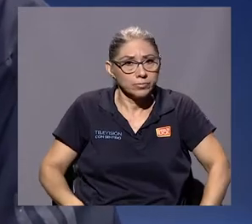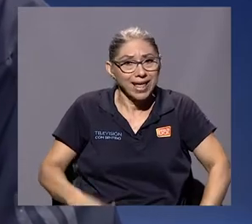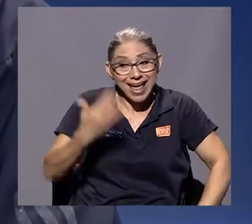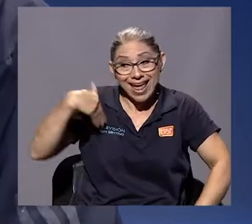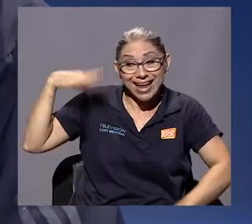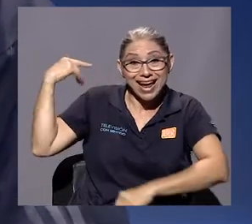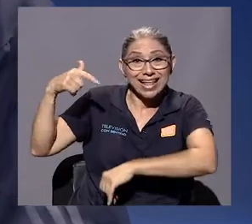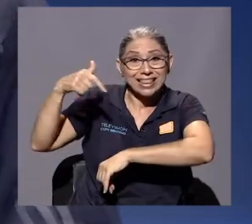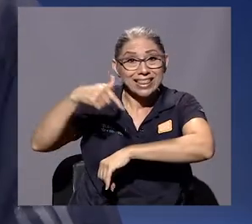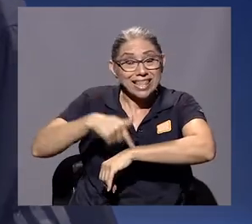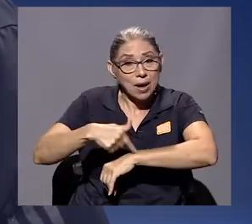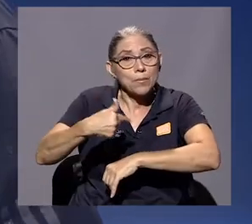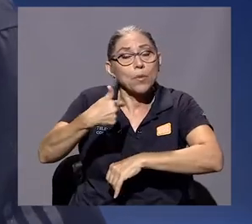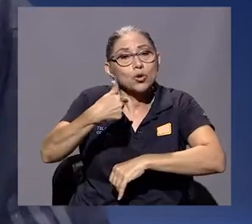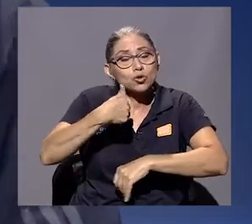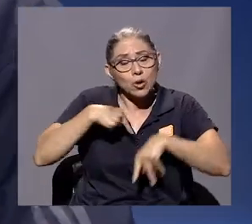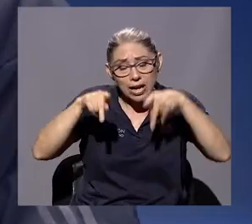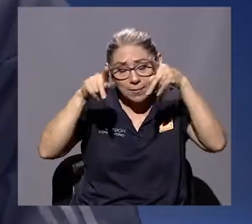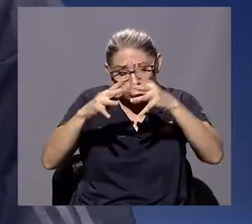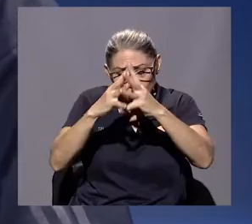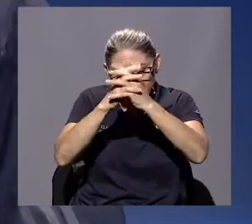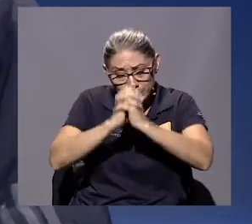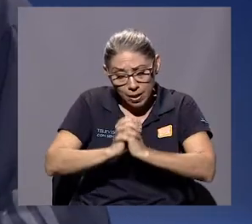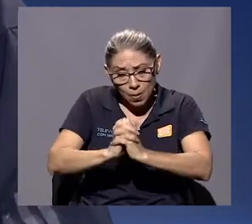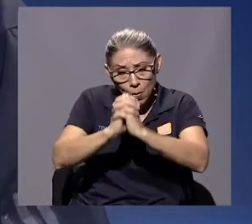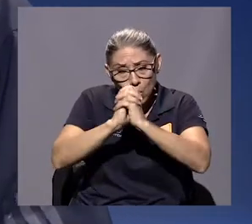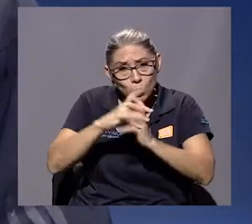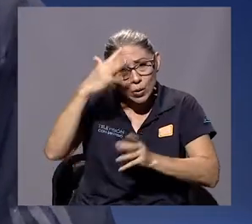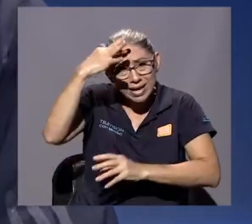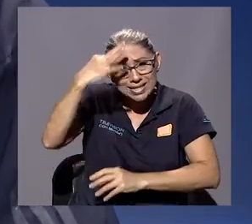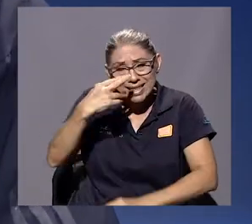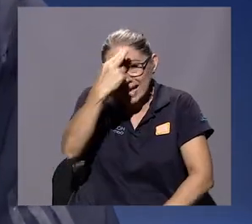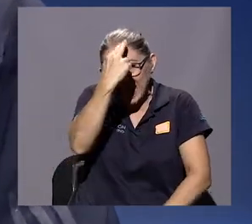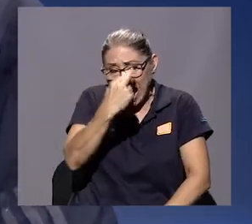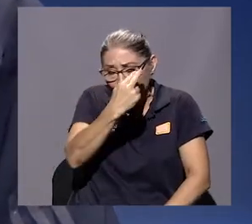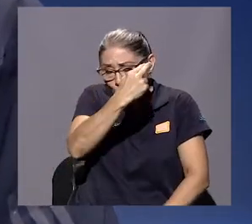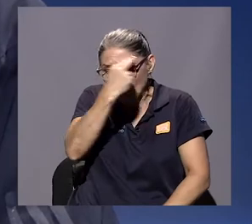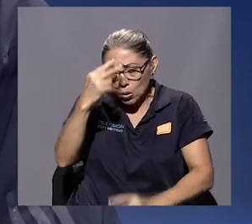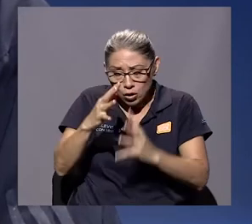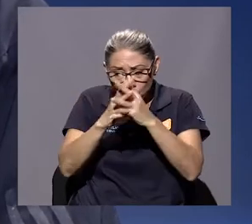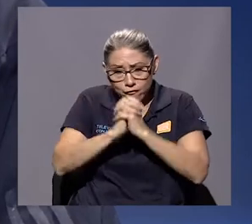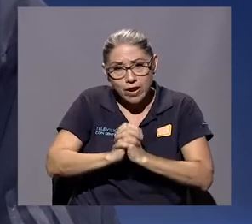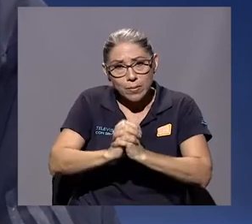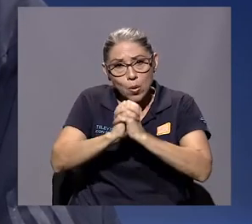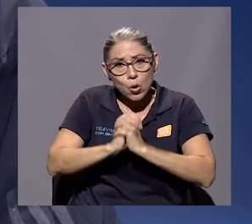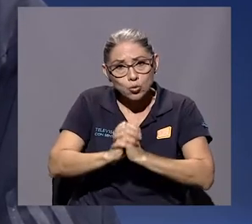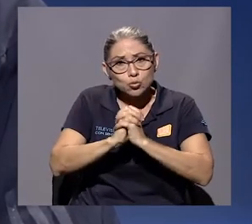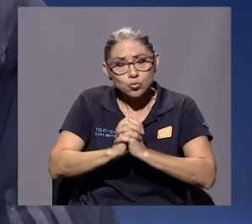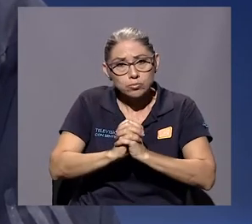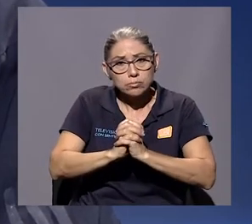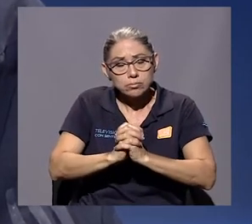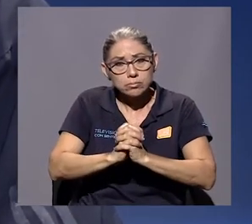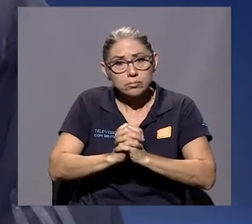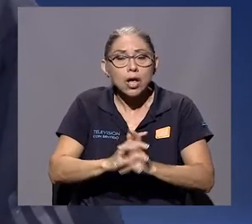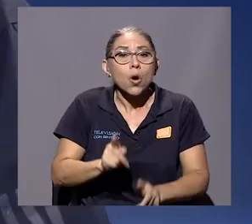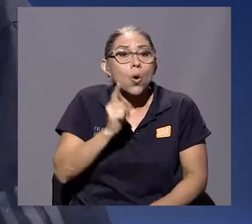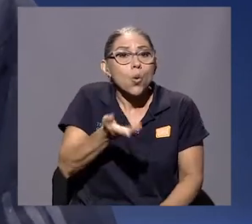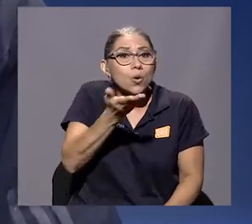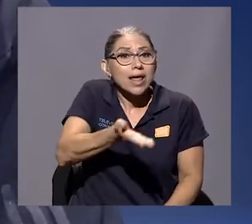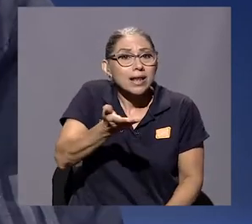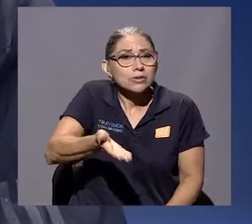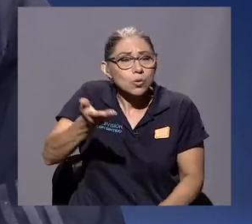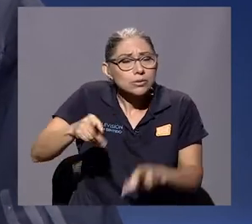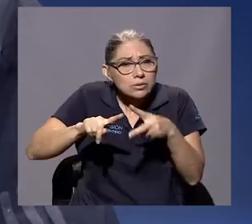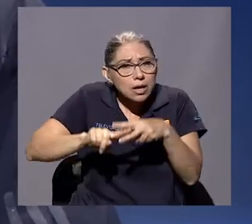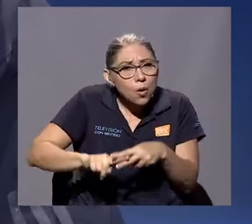un devoto creyente, un católico fervoroso. Y una de las cosas que